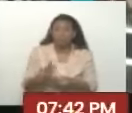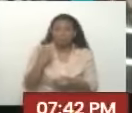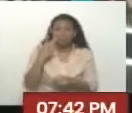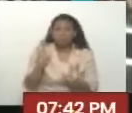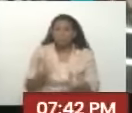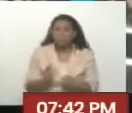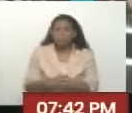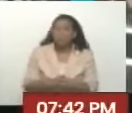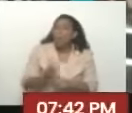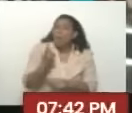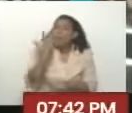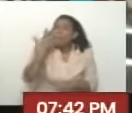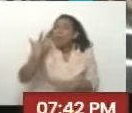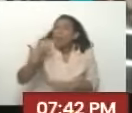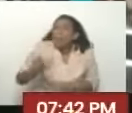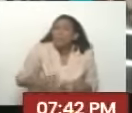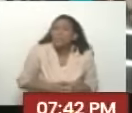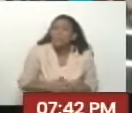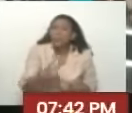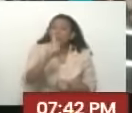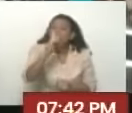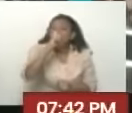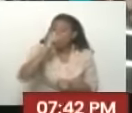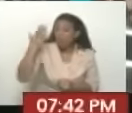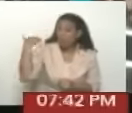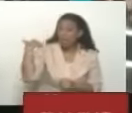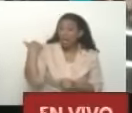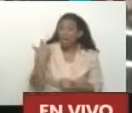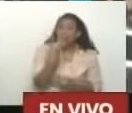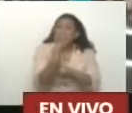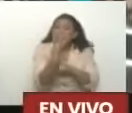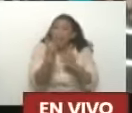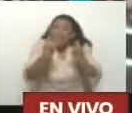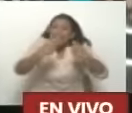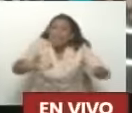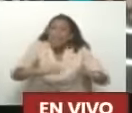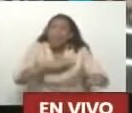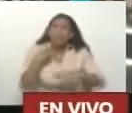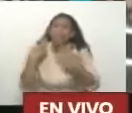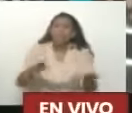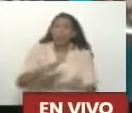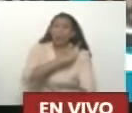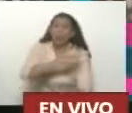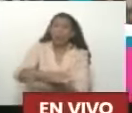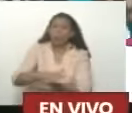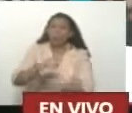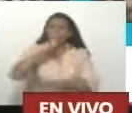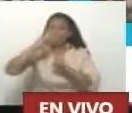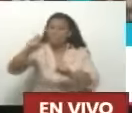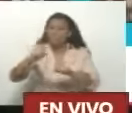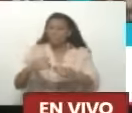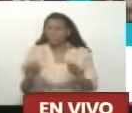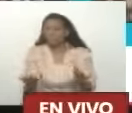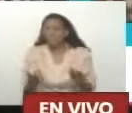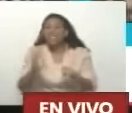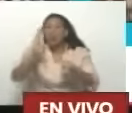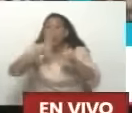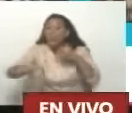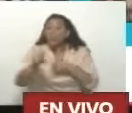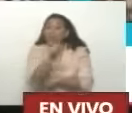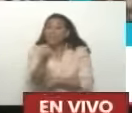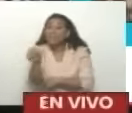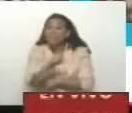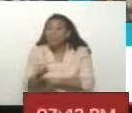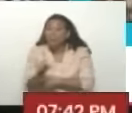por lo menos Hubo El año pasado 4 planes De manicidio Contra usted Estas últimas semanas